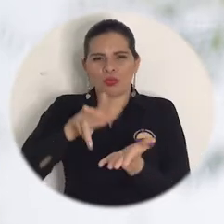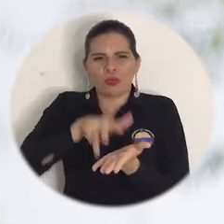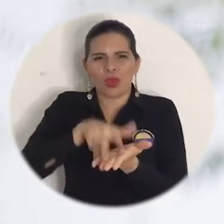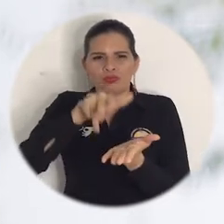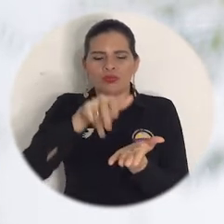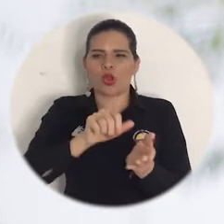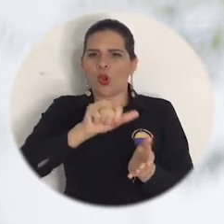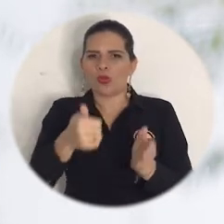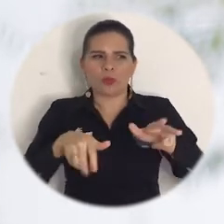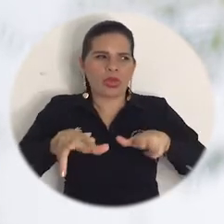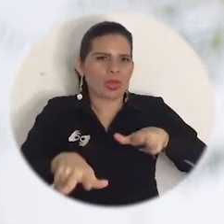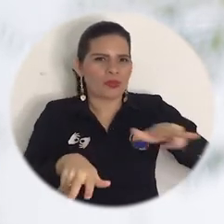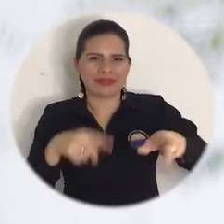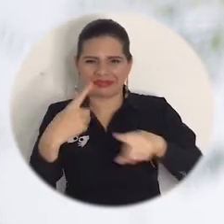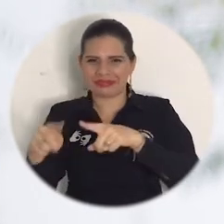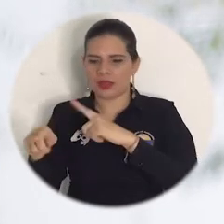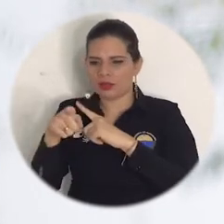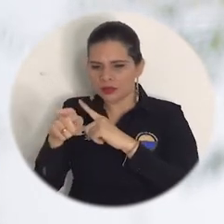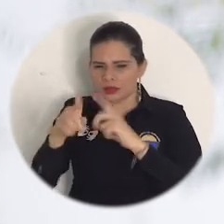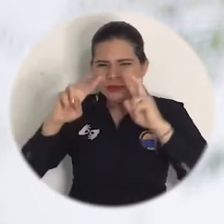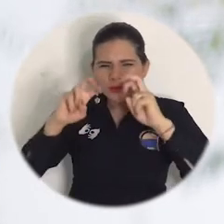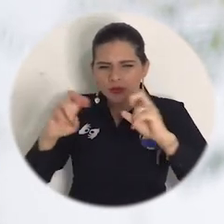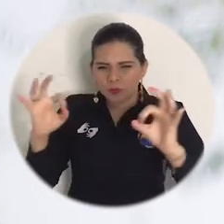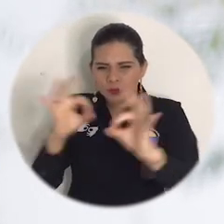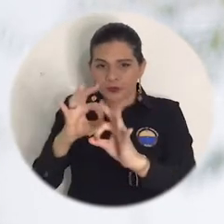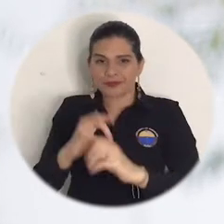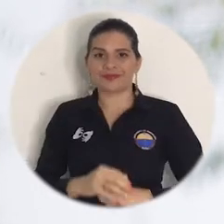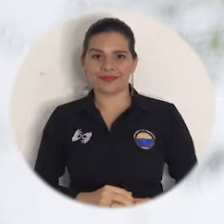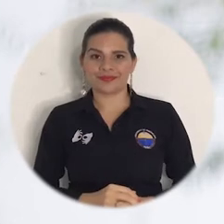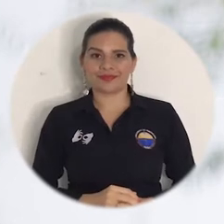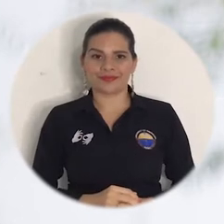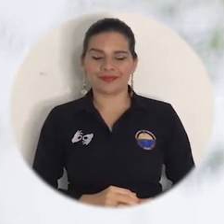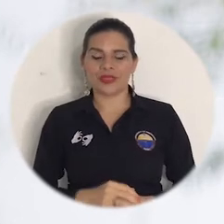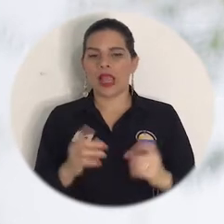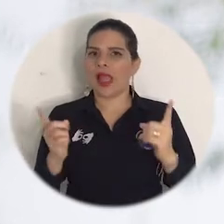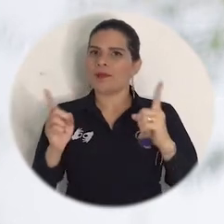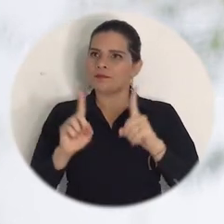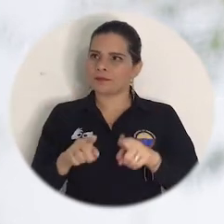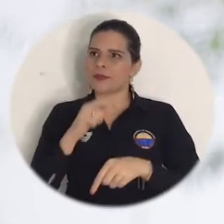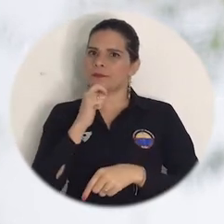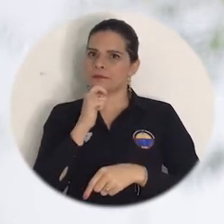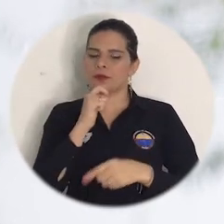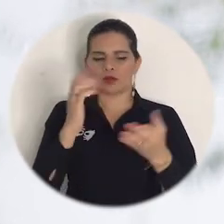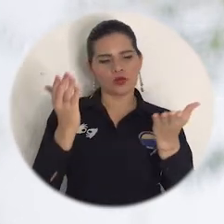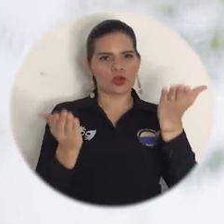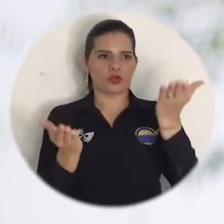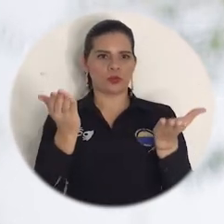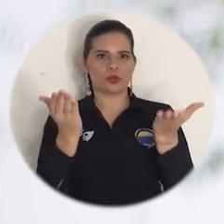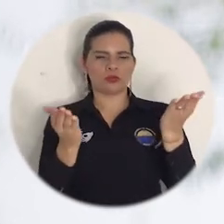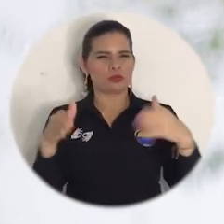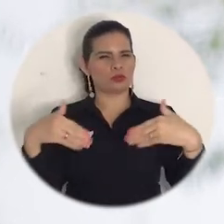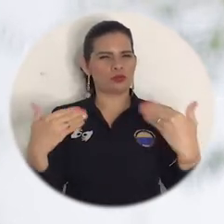de las sierras y que en ese mismo sentido, como que